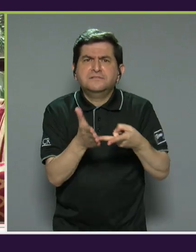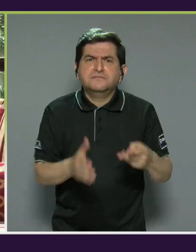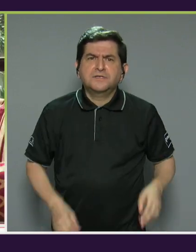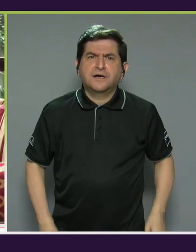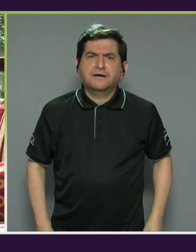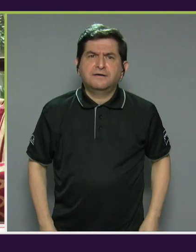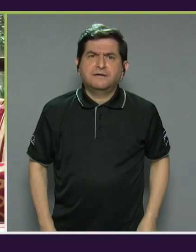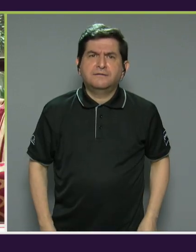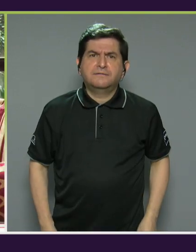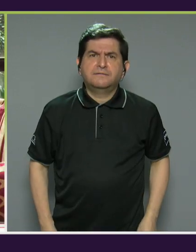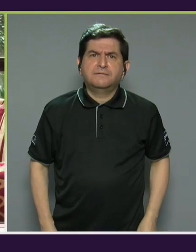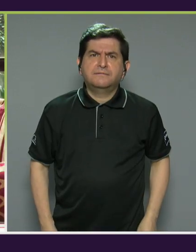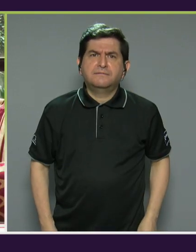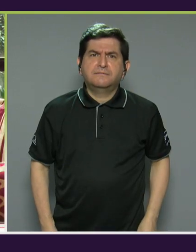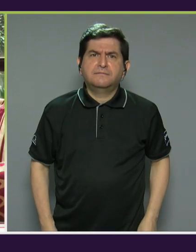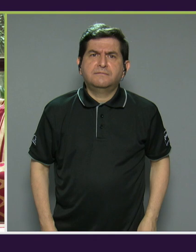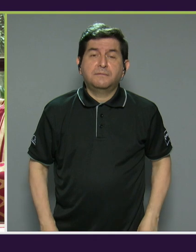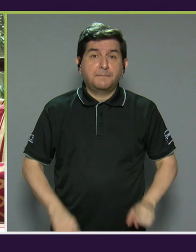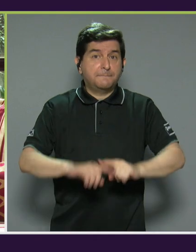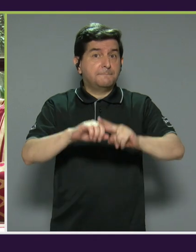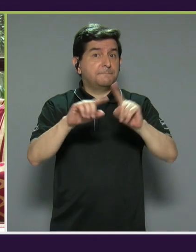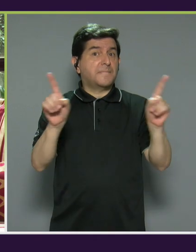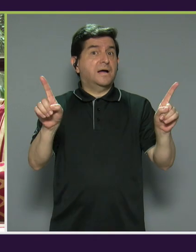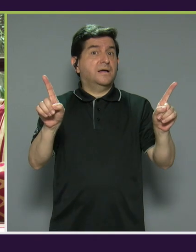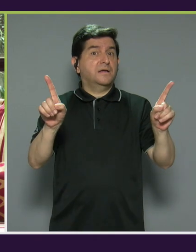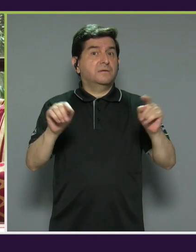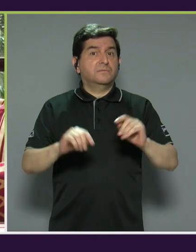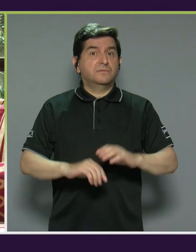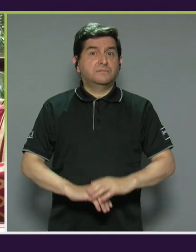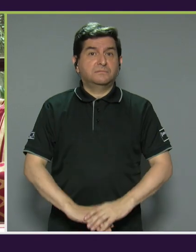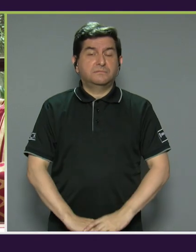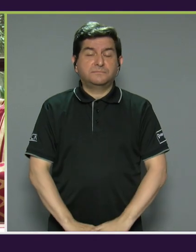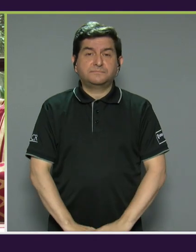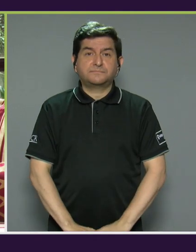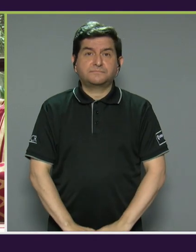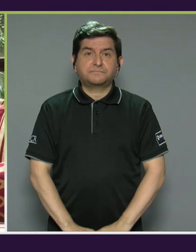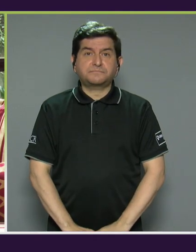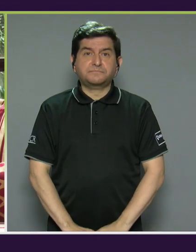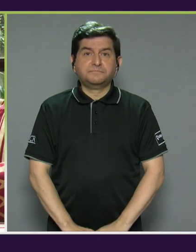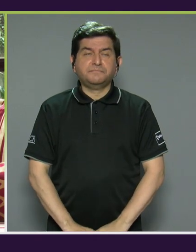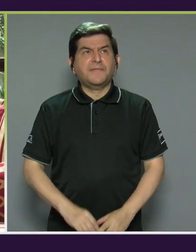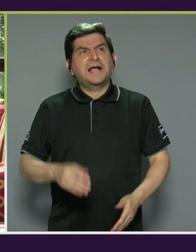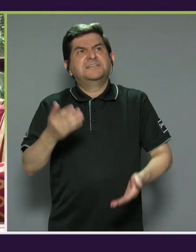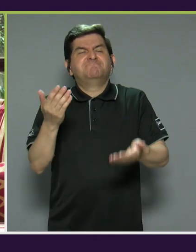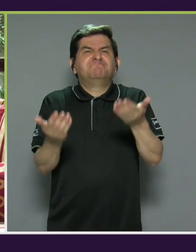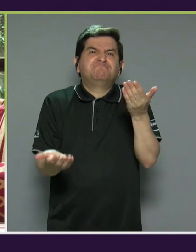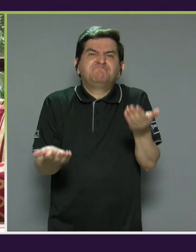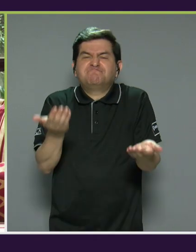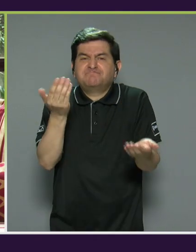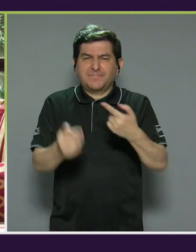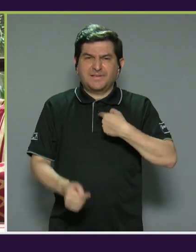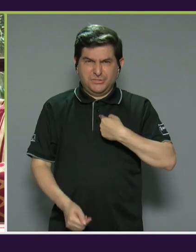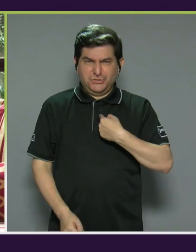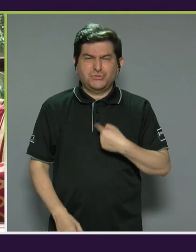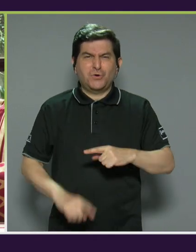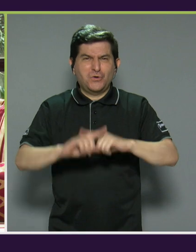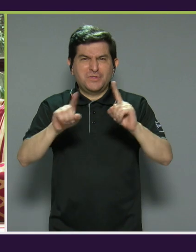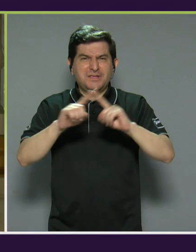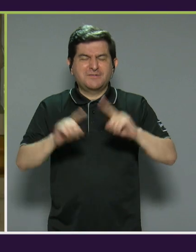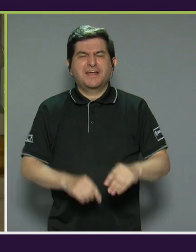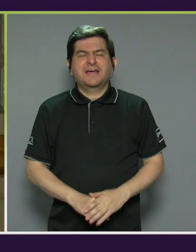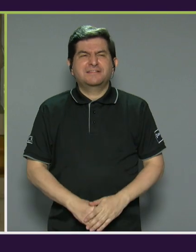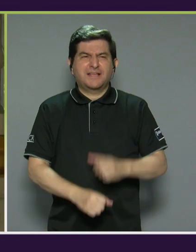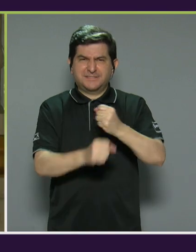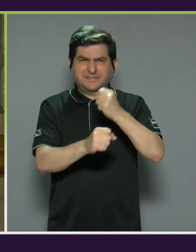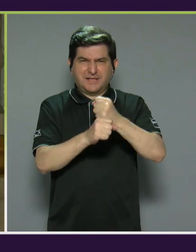¿verdad? Y, pero, digamos, quizás porque yo he pasado por muchos cargos